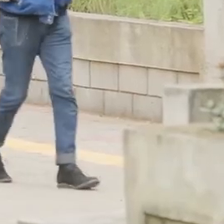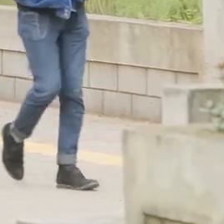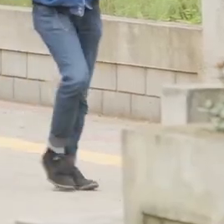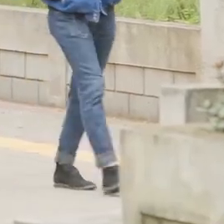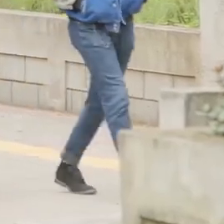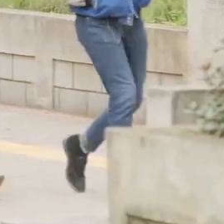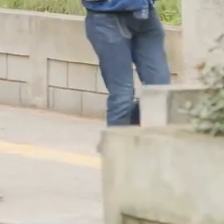Gracias. Gracias.